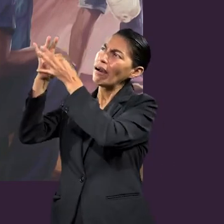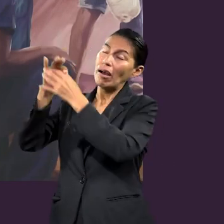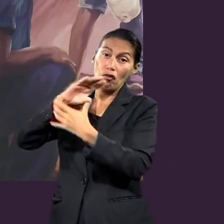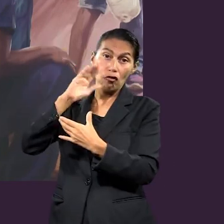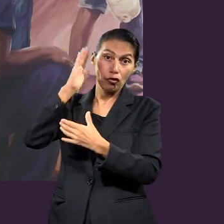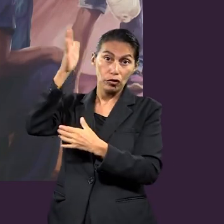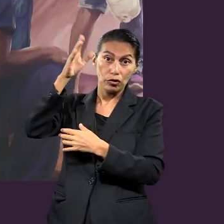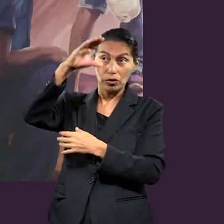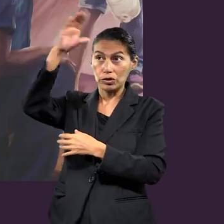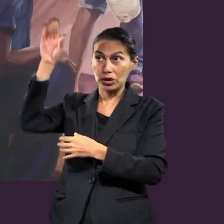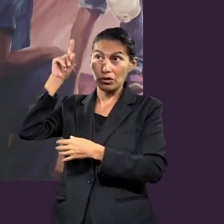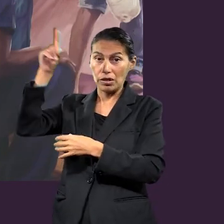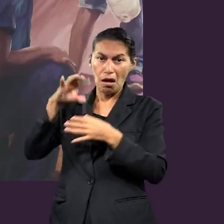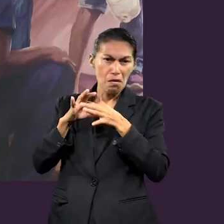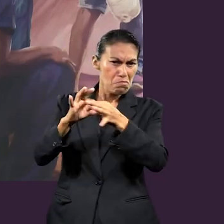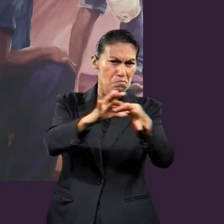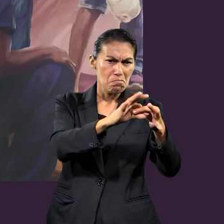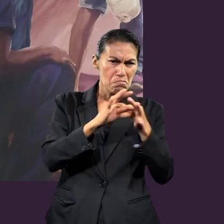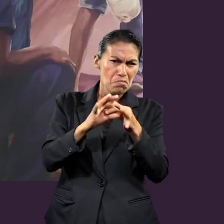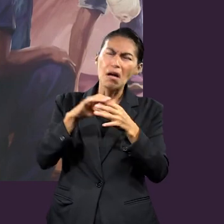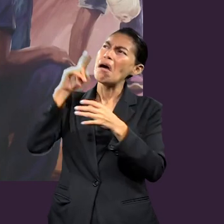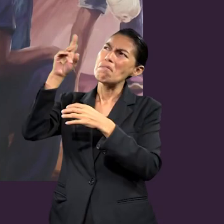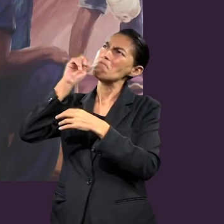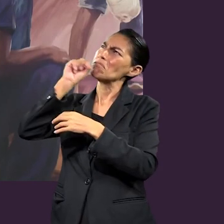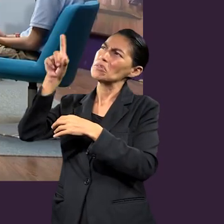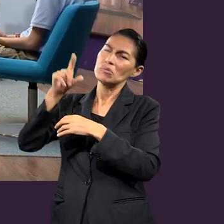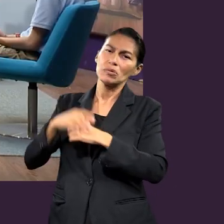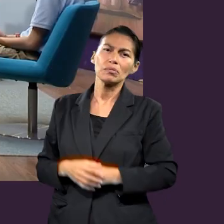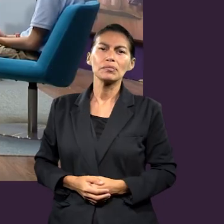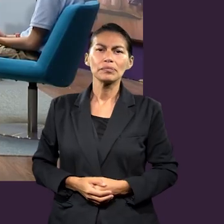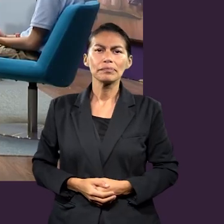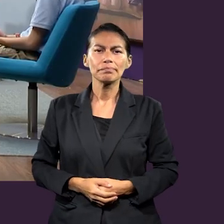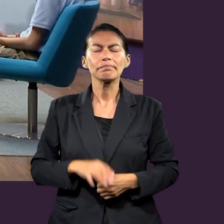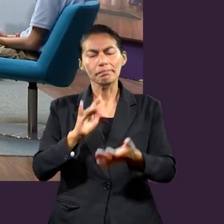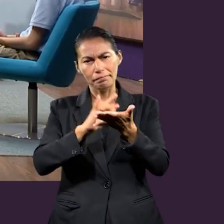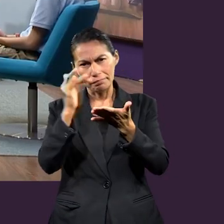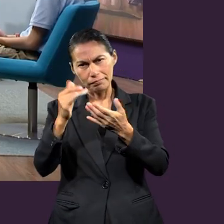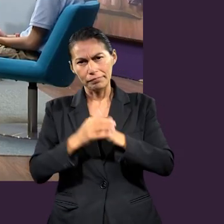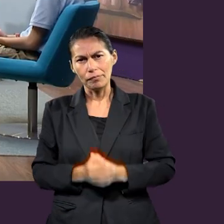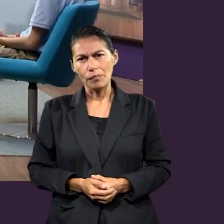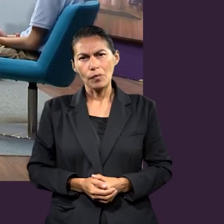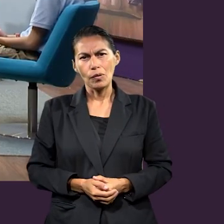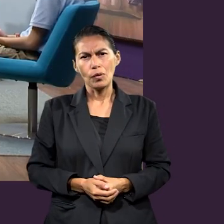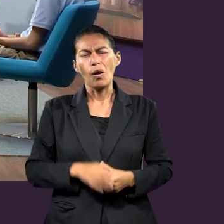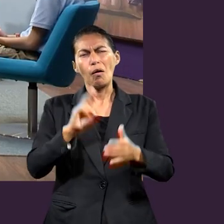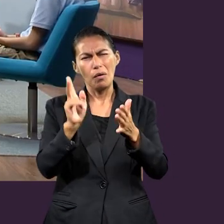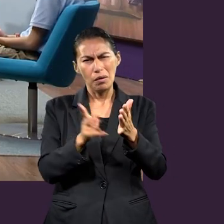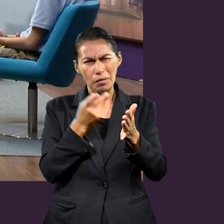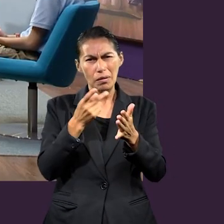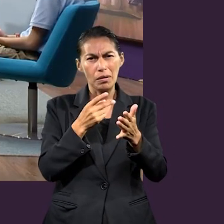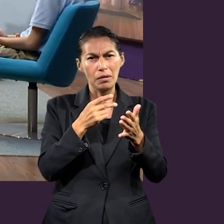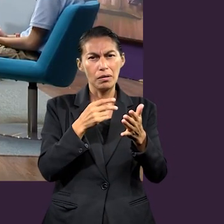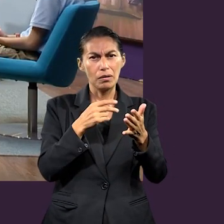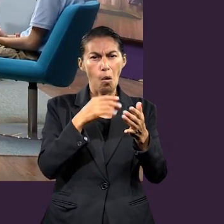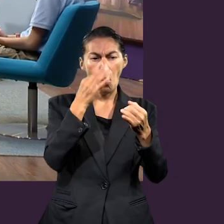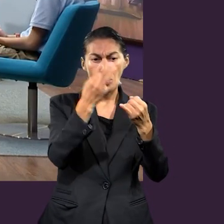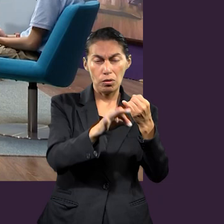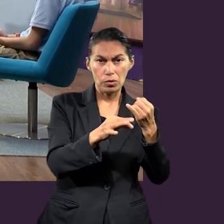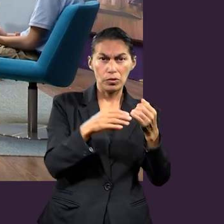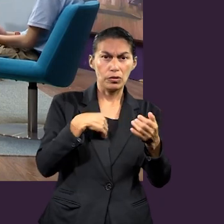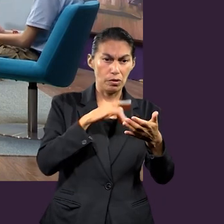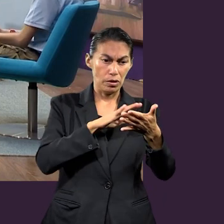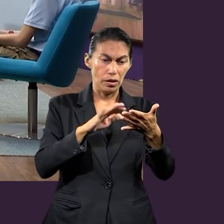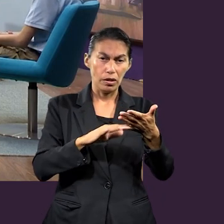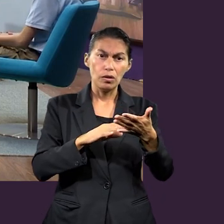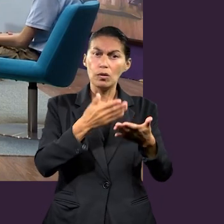porque es la misma unidad que vamos a tener en el cielo cuando Él venga. Muchas gracias. Saben, quiero leer nuevamente el último